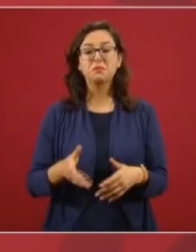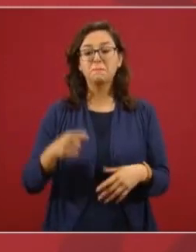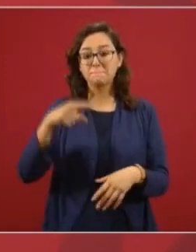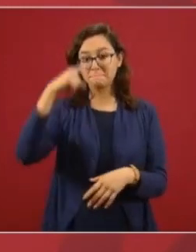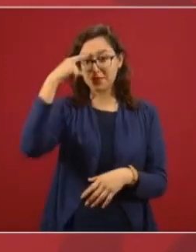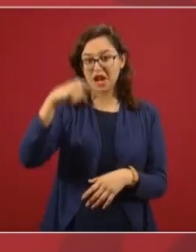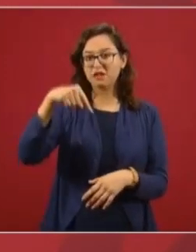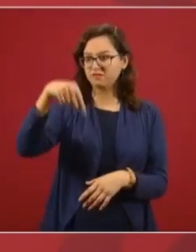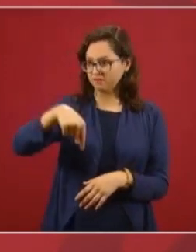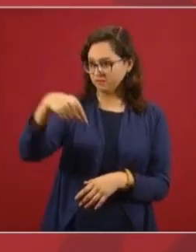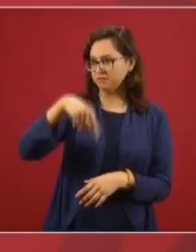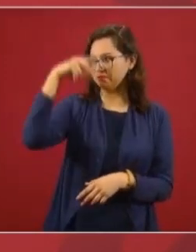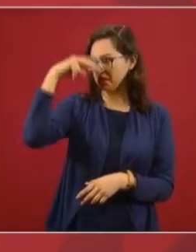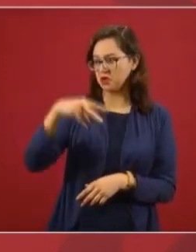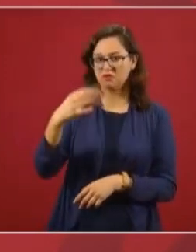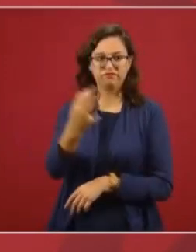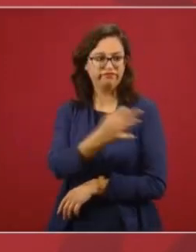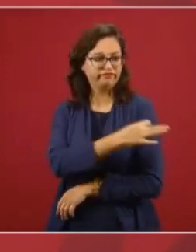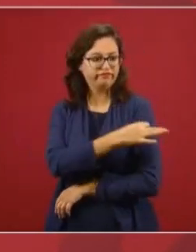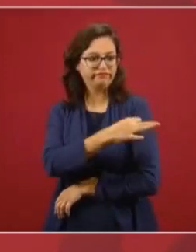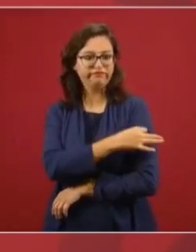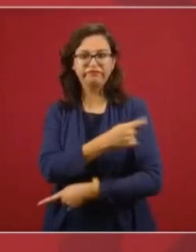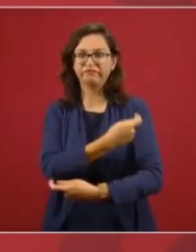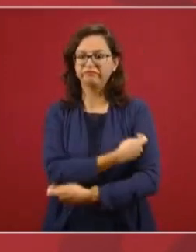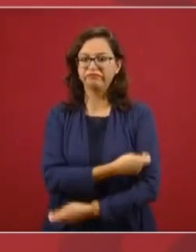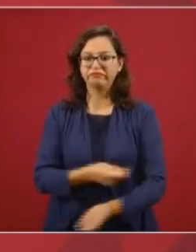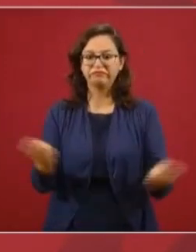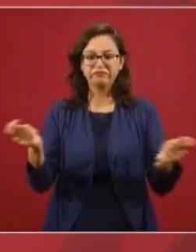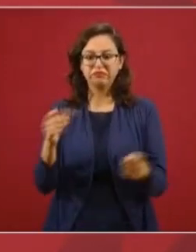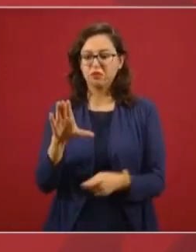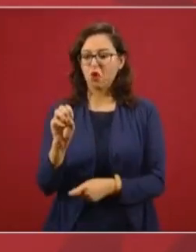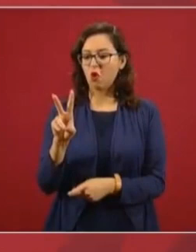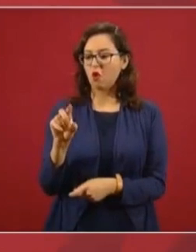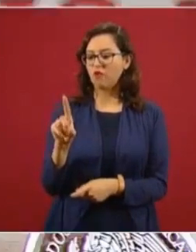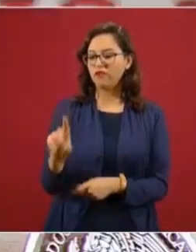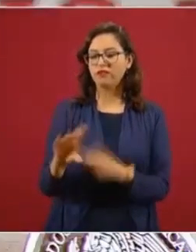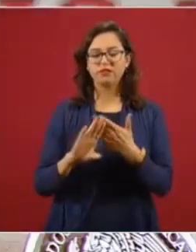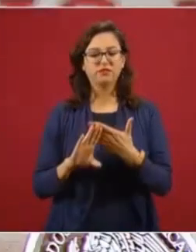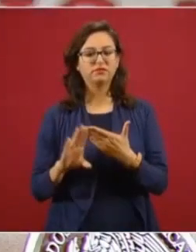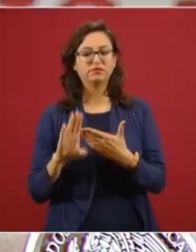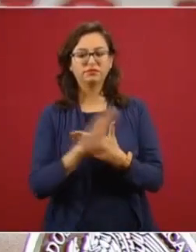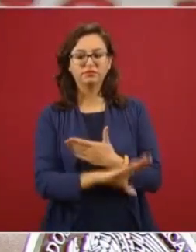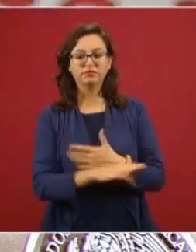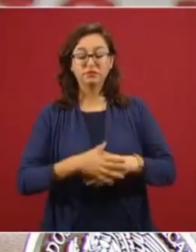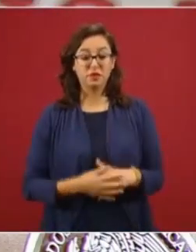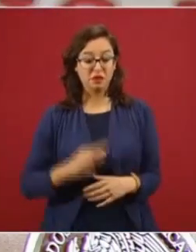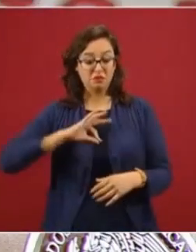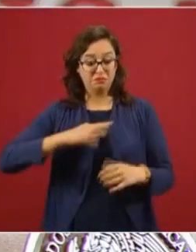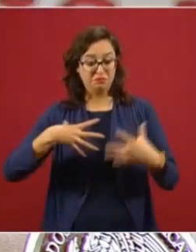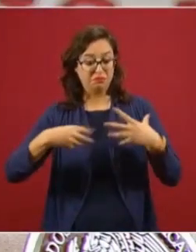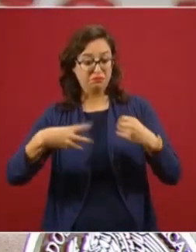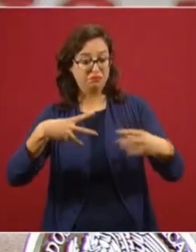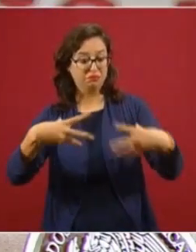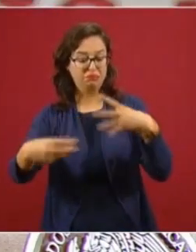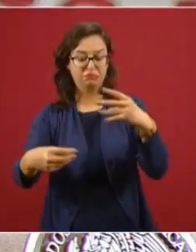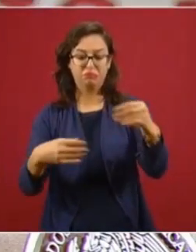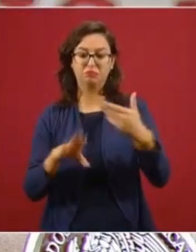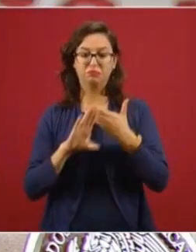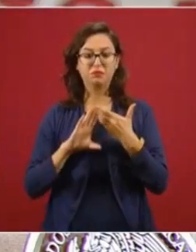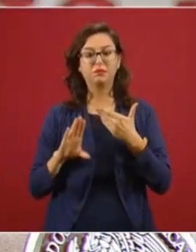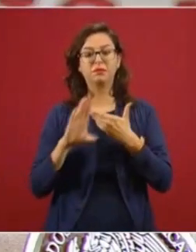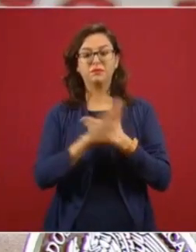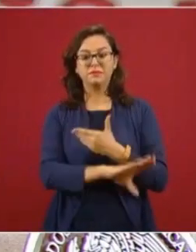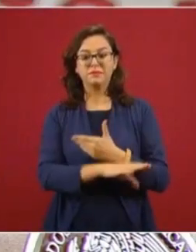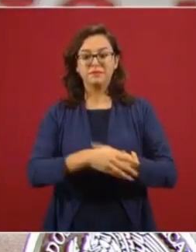vacuna contra el COVID, contra la pandemia, lo